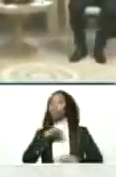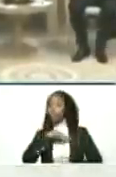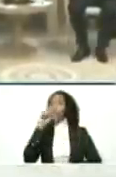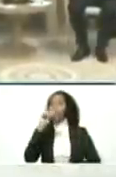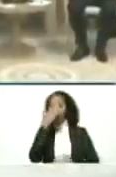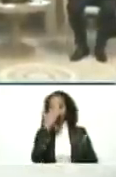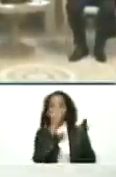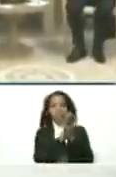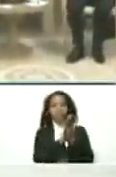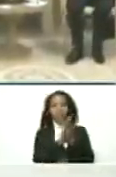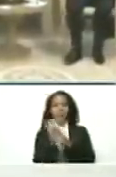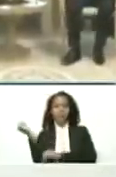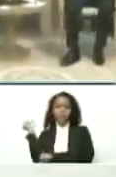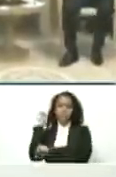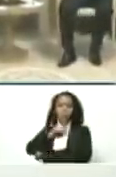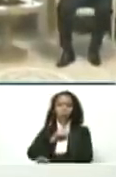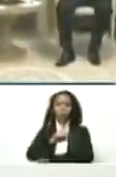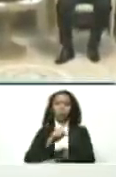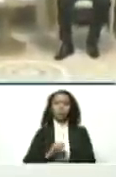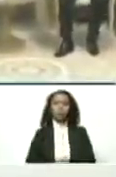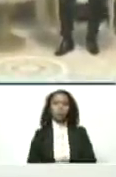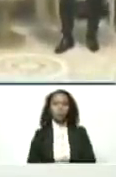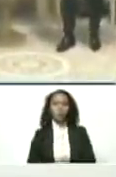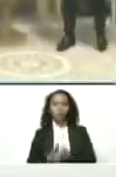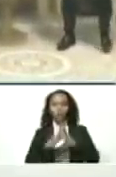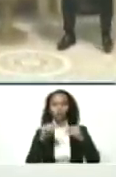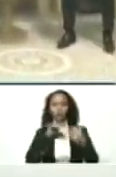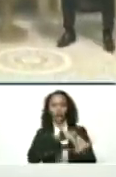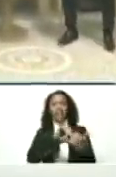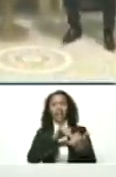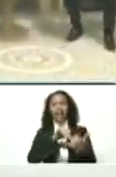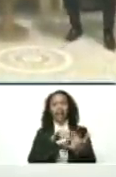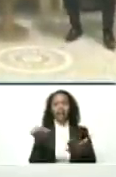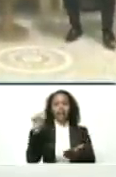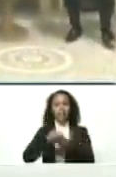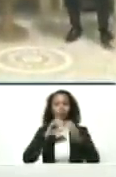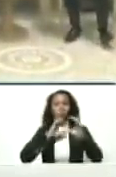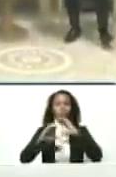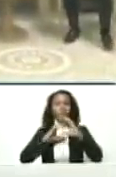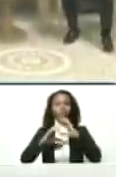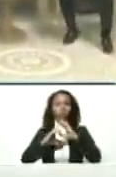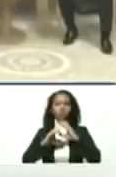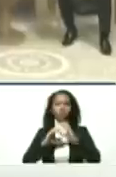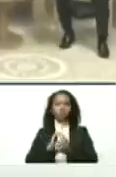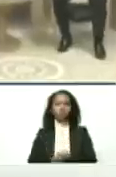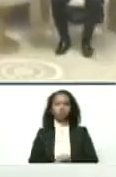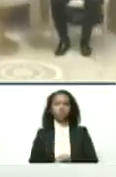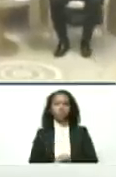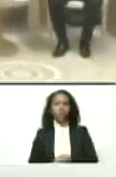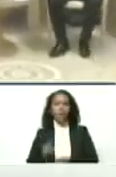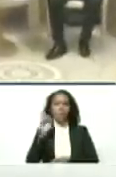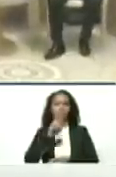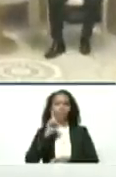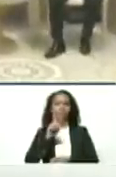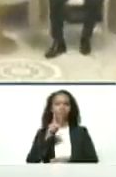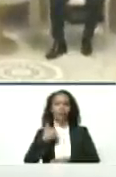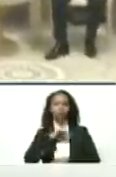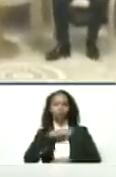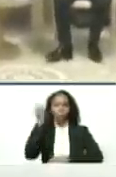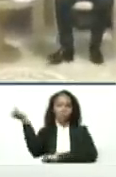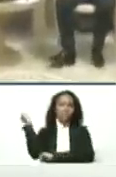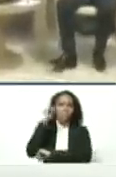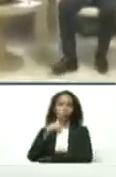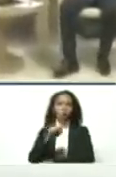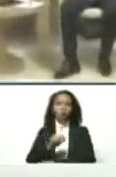enfrentamos y la derrotamos. Toda la guerra mediática y comunicacional de fex, news y mentiras, la derrotamos.